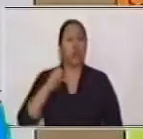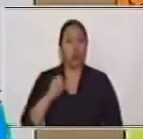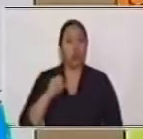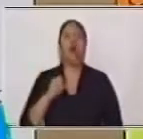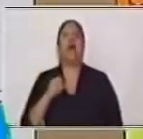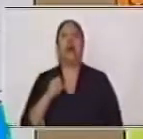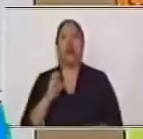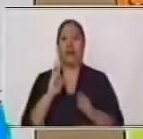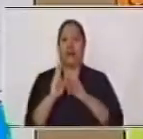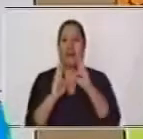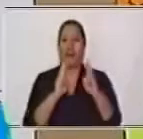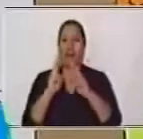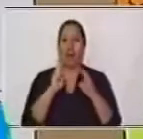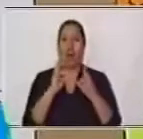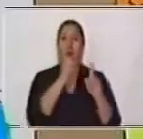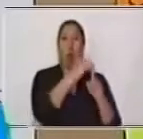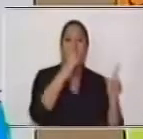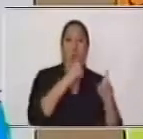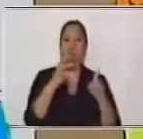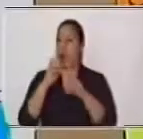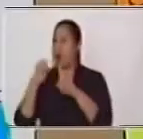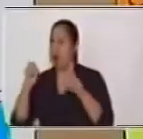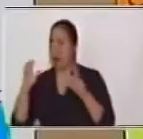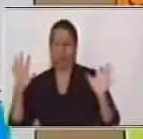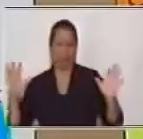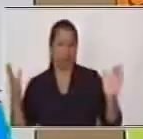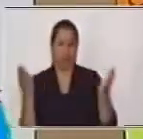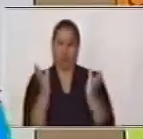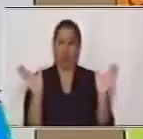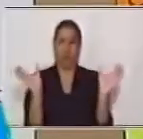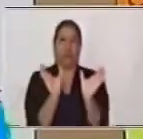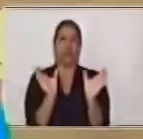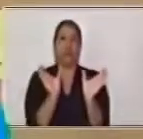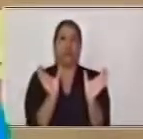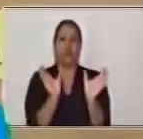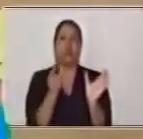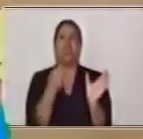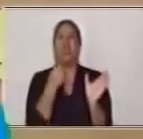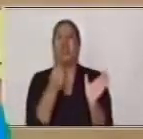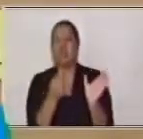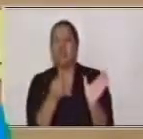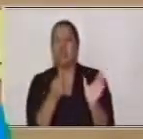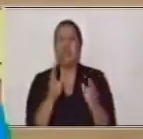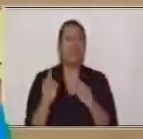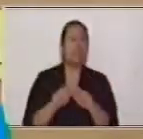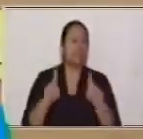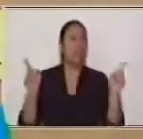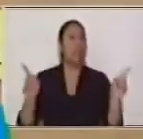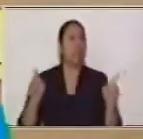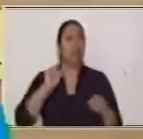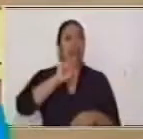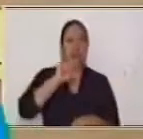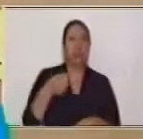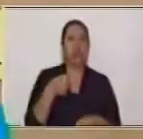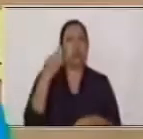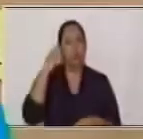relaciona oraciones que expresan rasgos de un mismo tema. Es diferente a la coma, porque la coma es algo